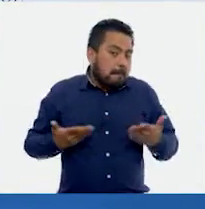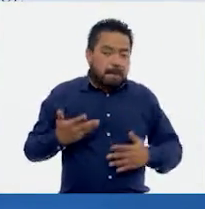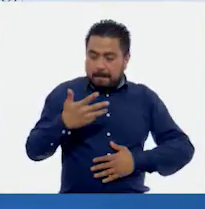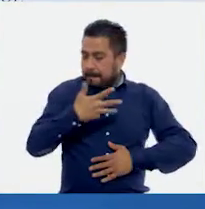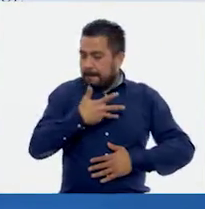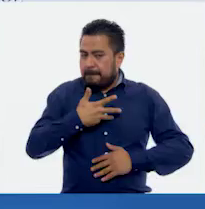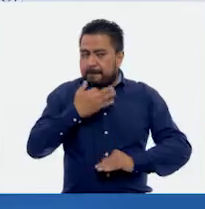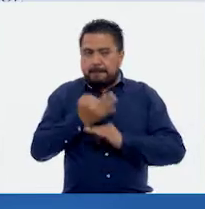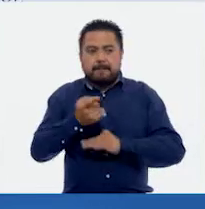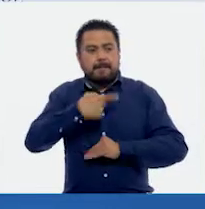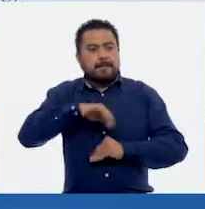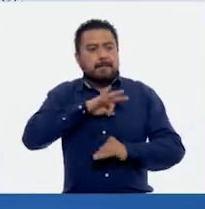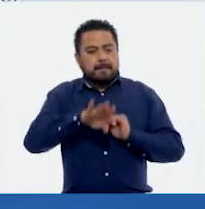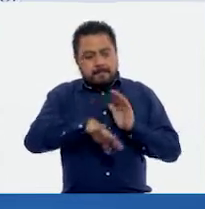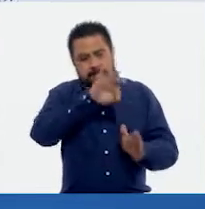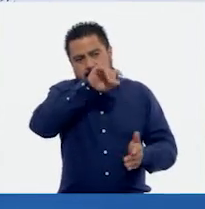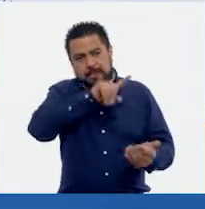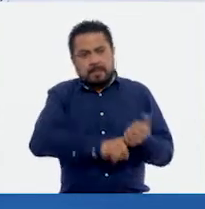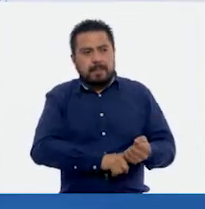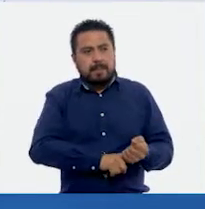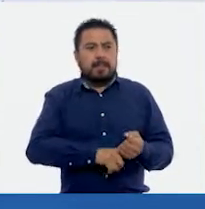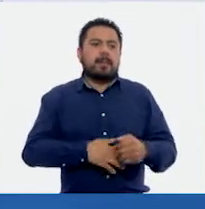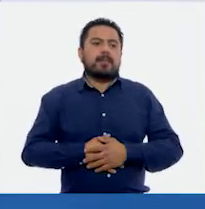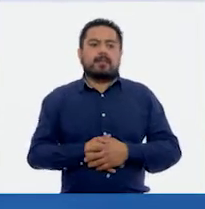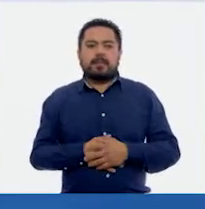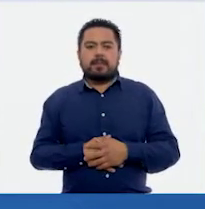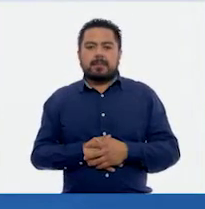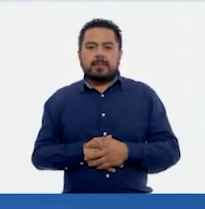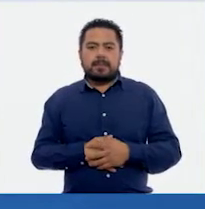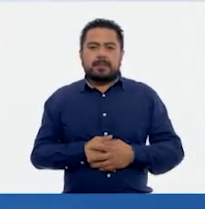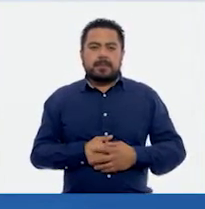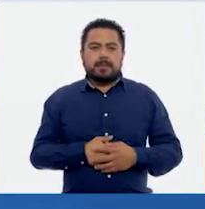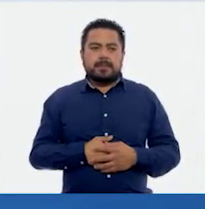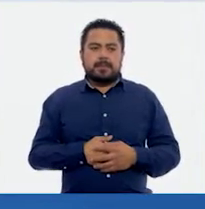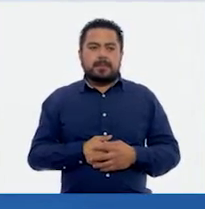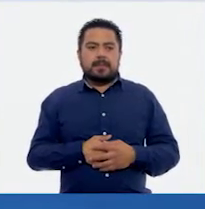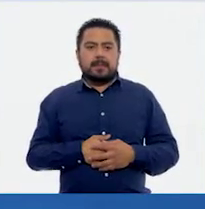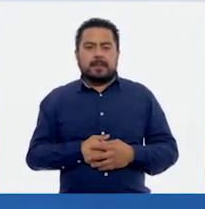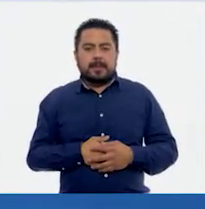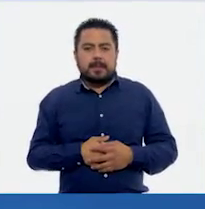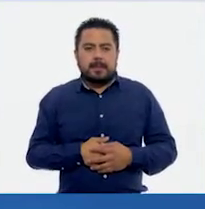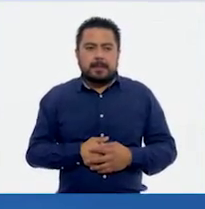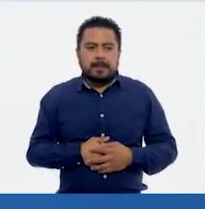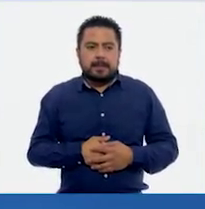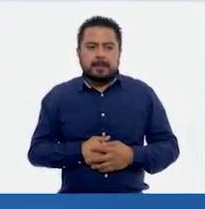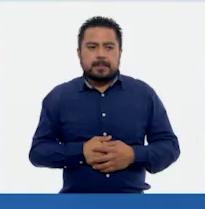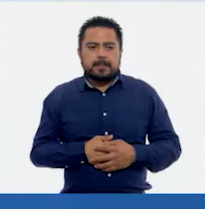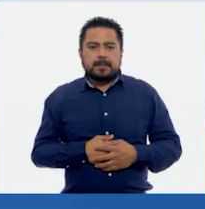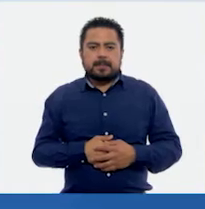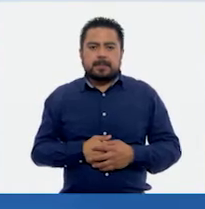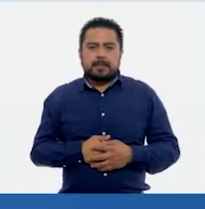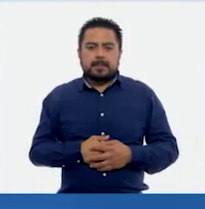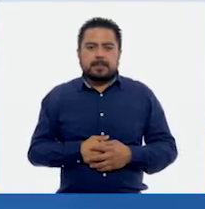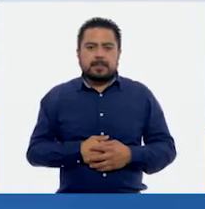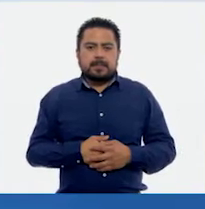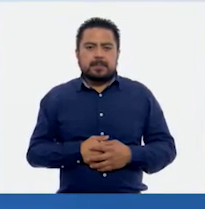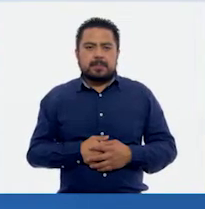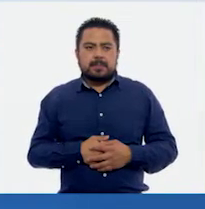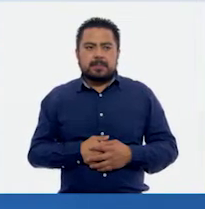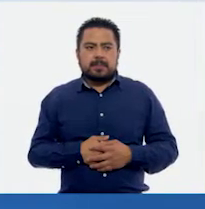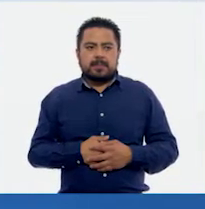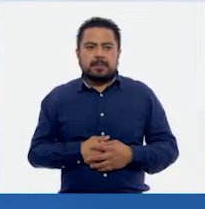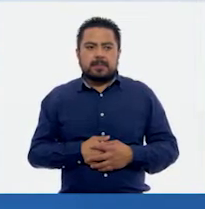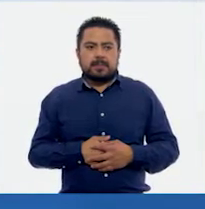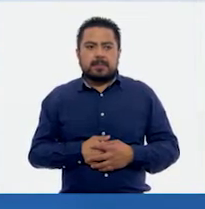que podemos sacar el